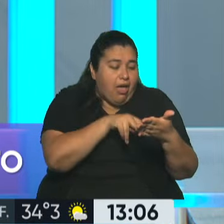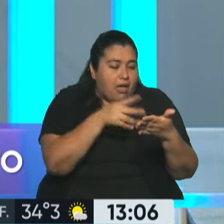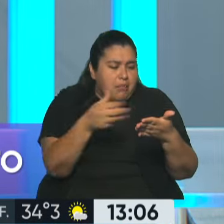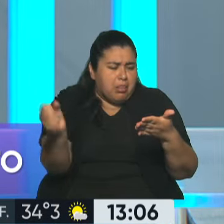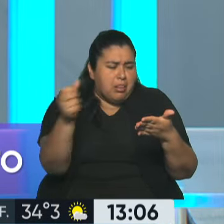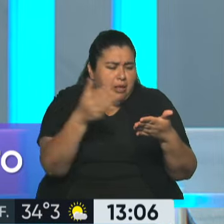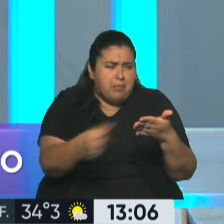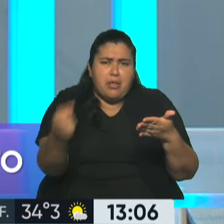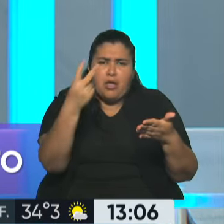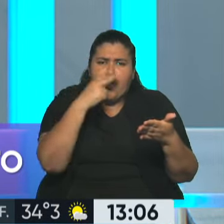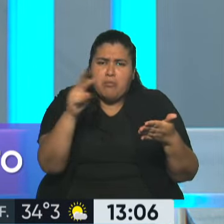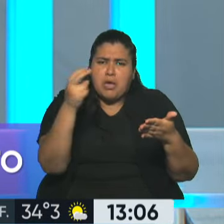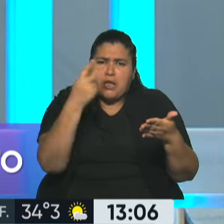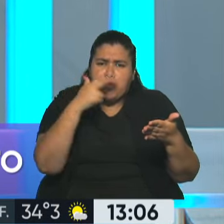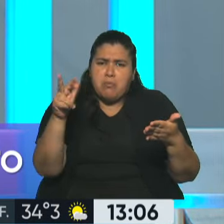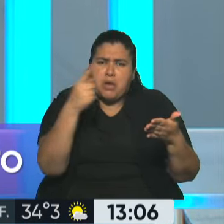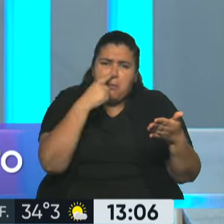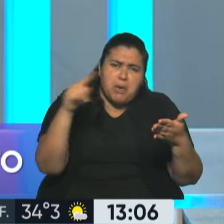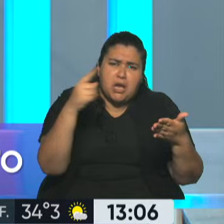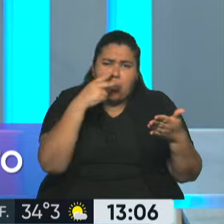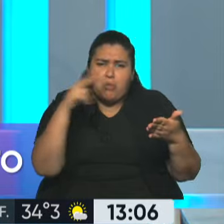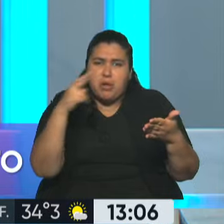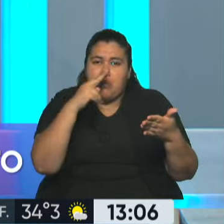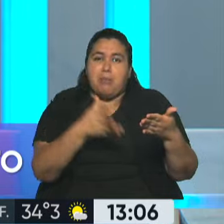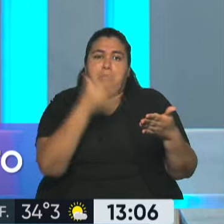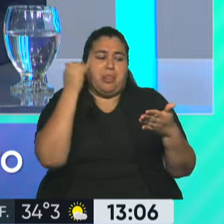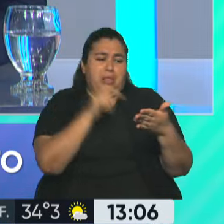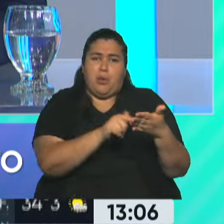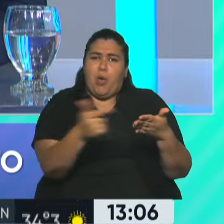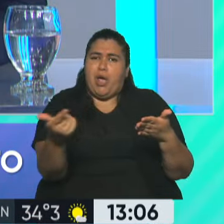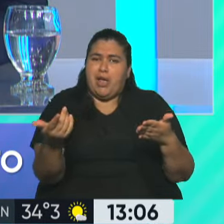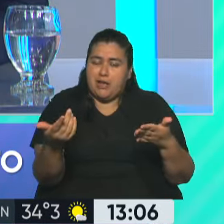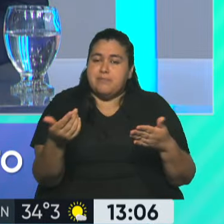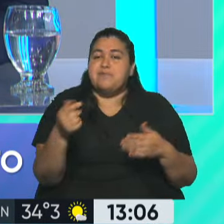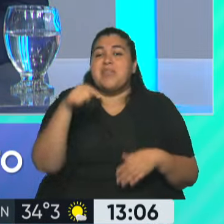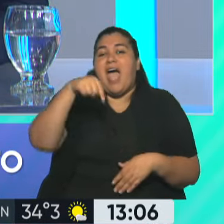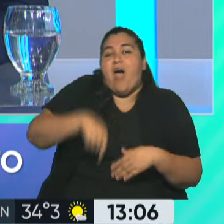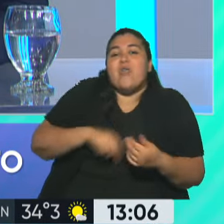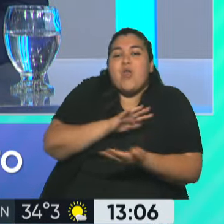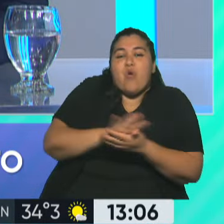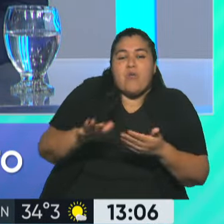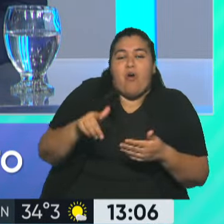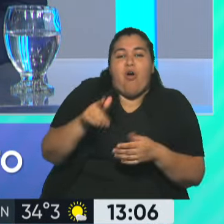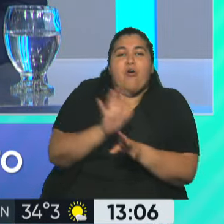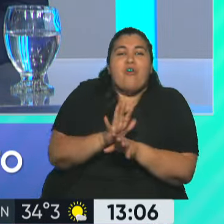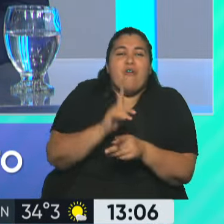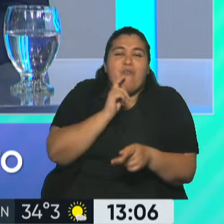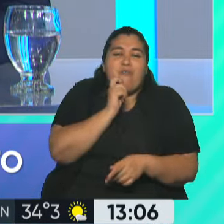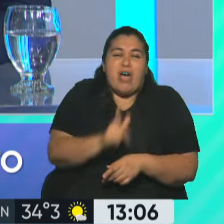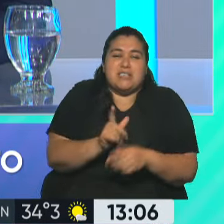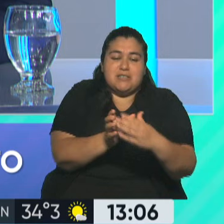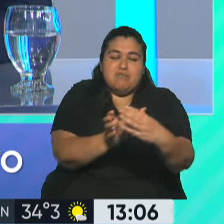pesos de tu cuenta bancaria y vos no te das cuenta porque casi no se percibe. Vieron que se puede parar ahora con contactless, ¿no? Acercando la tarjeta.